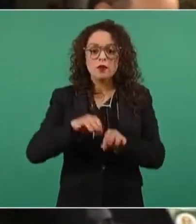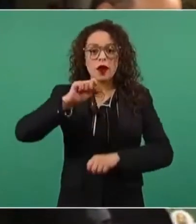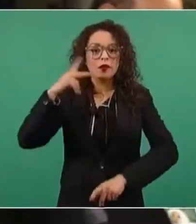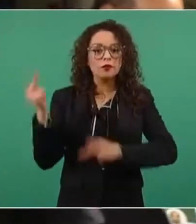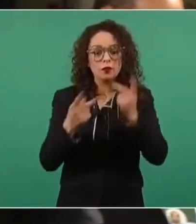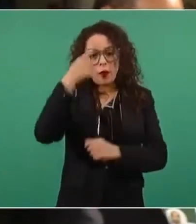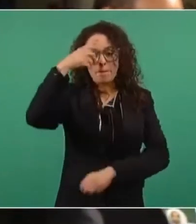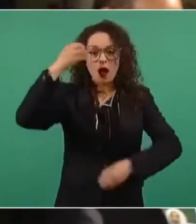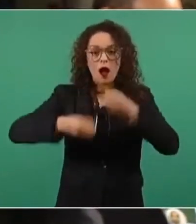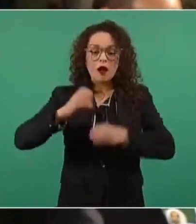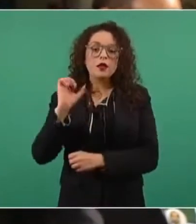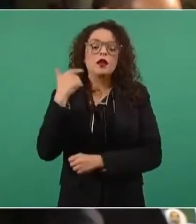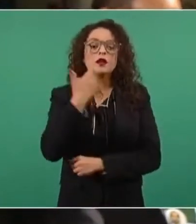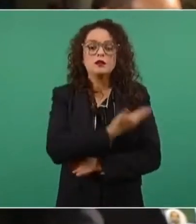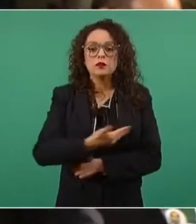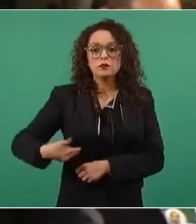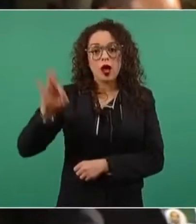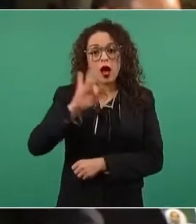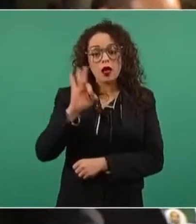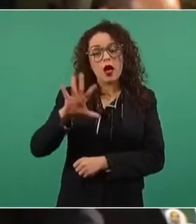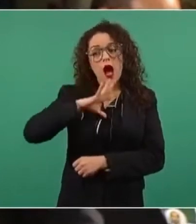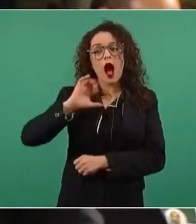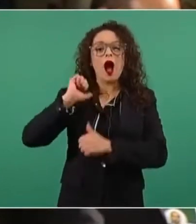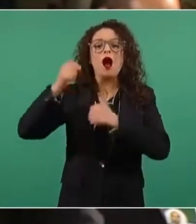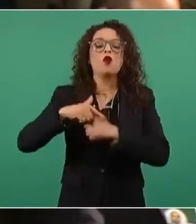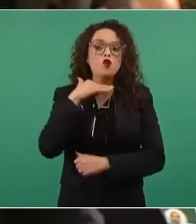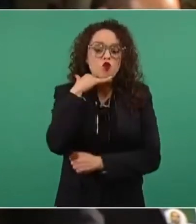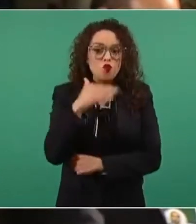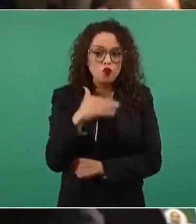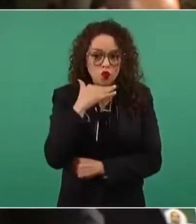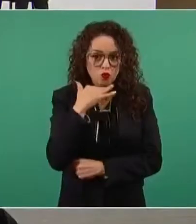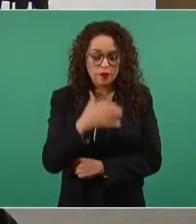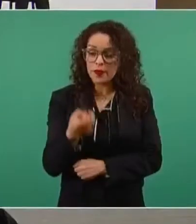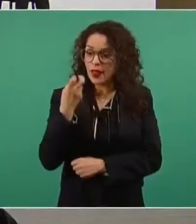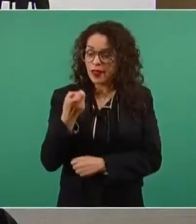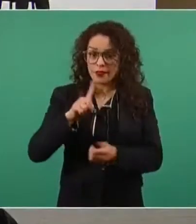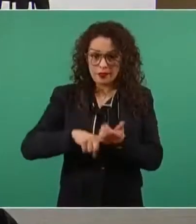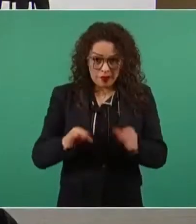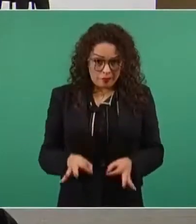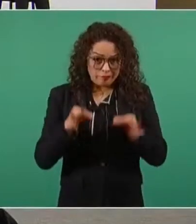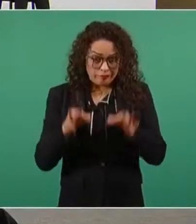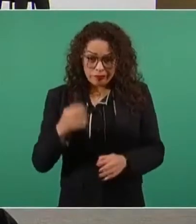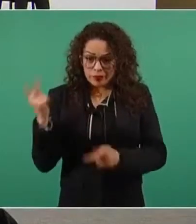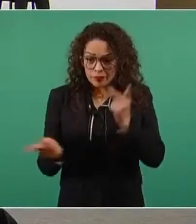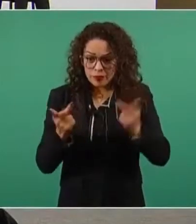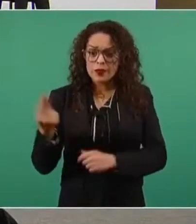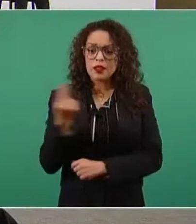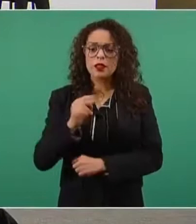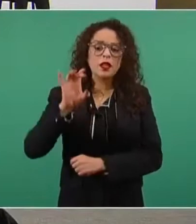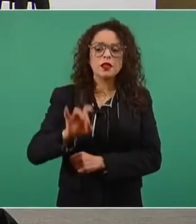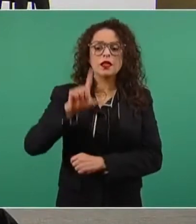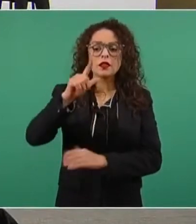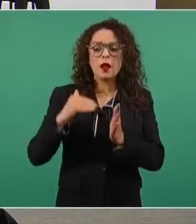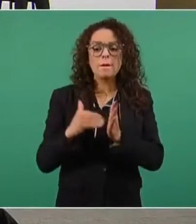expresidentes en caso de corrupción. Para que tenga validez esta consulta se requiere que 37